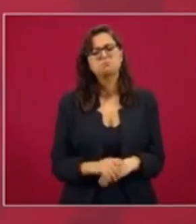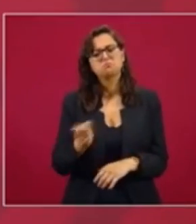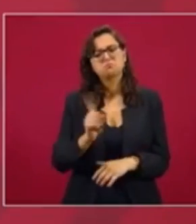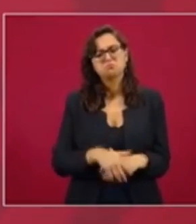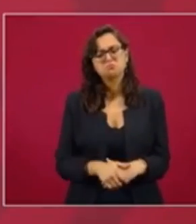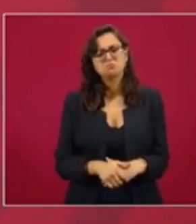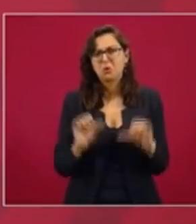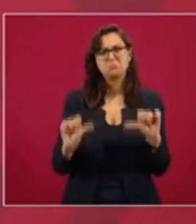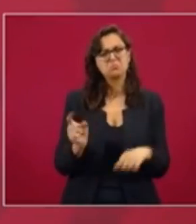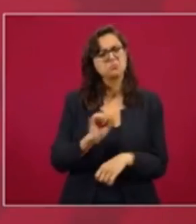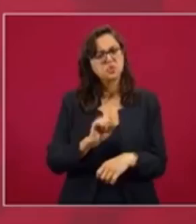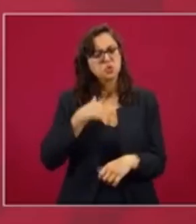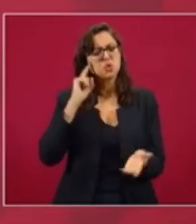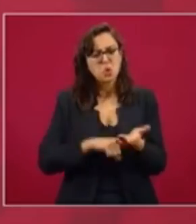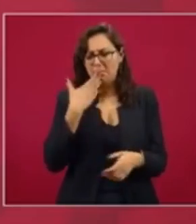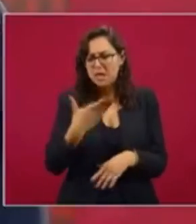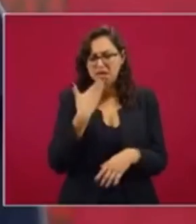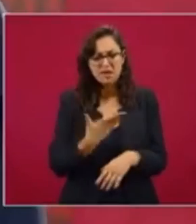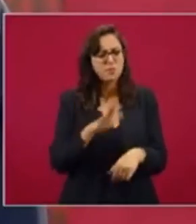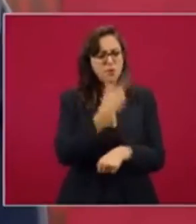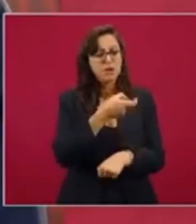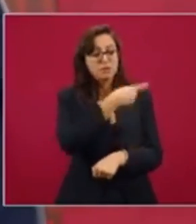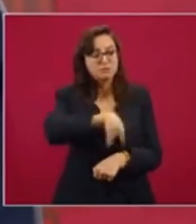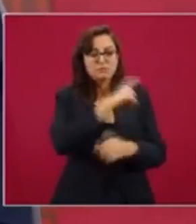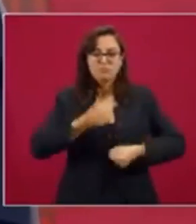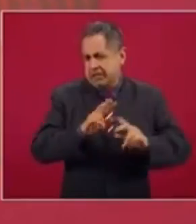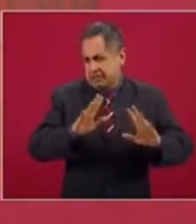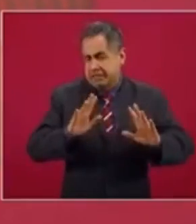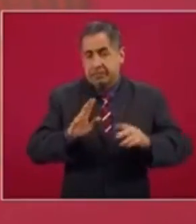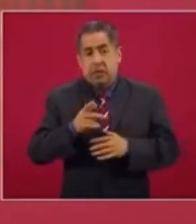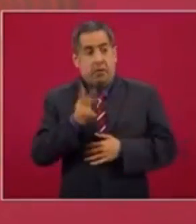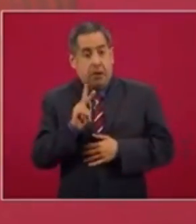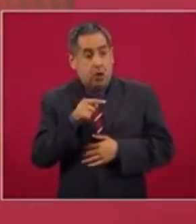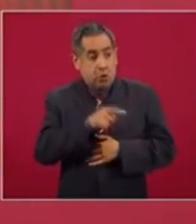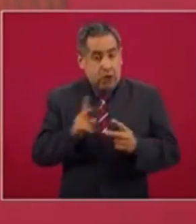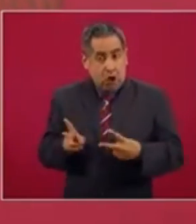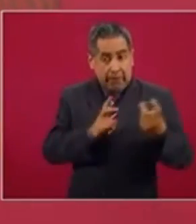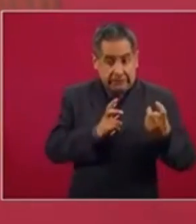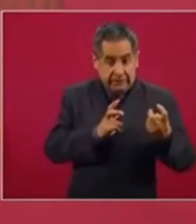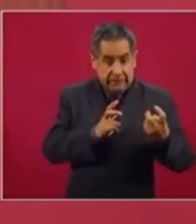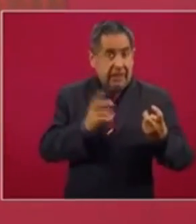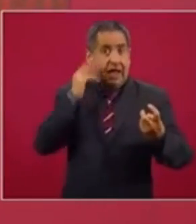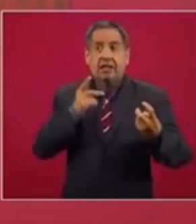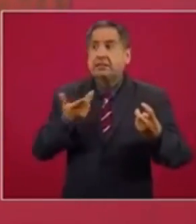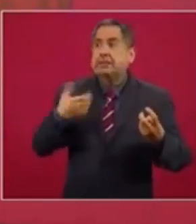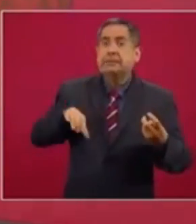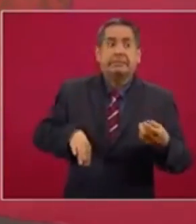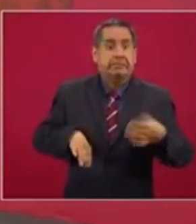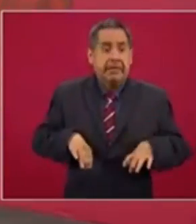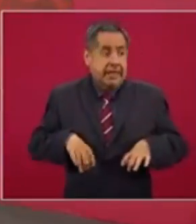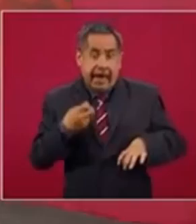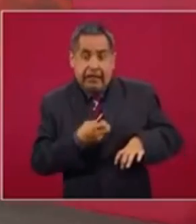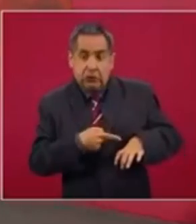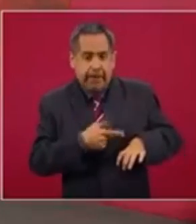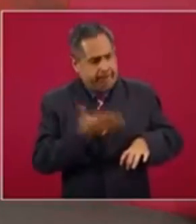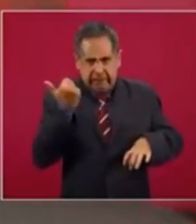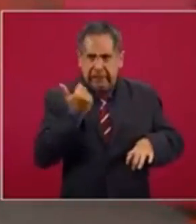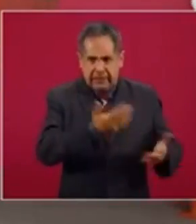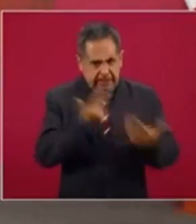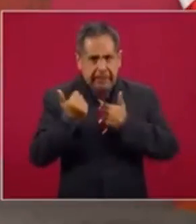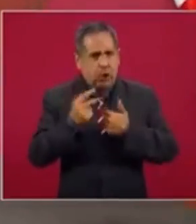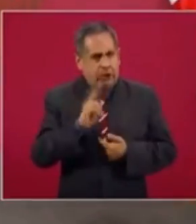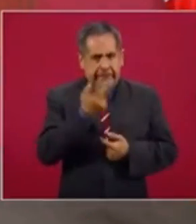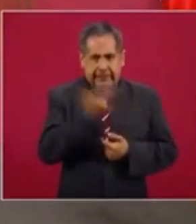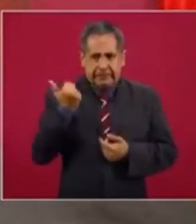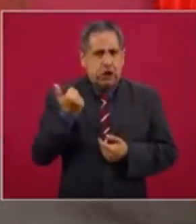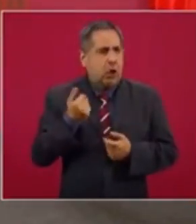Se tiene más información, sobre todo de lo que se hizo arriba. Pero lo que te robaste o lo que tú recibiste, eso tiene que